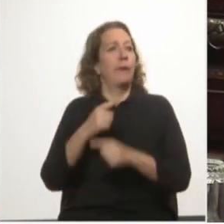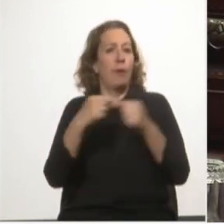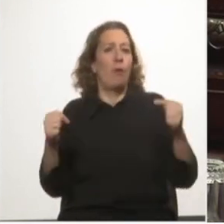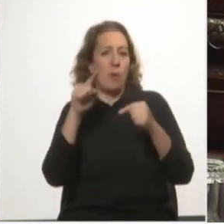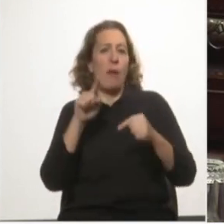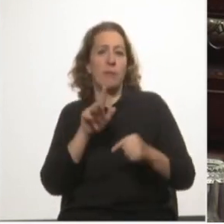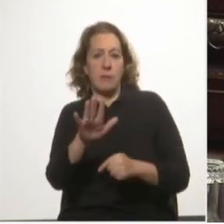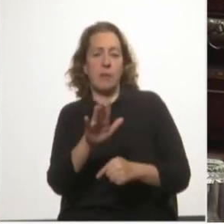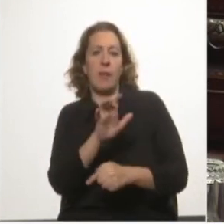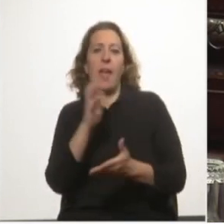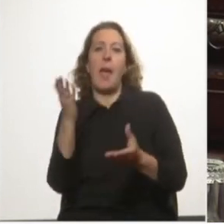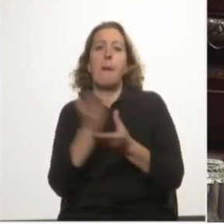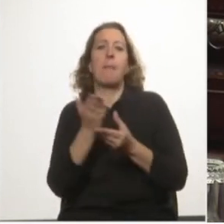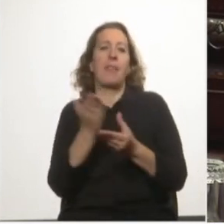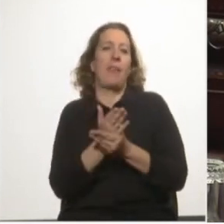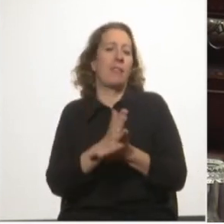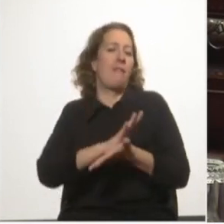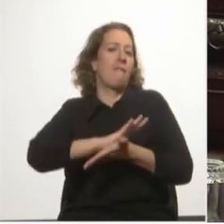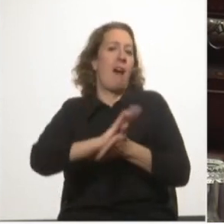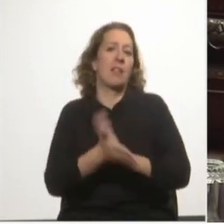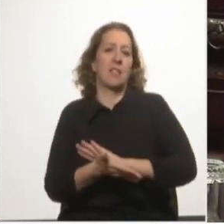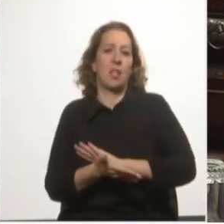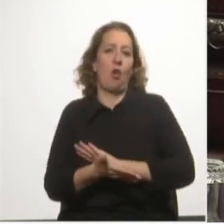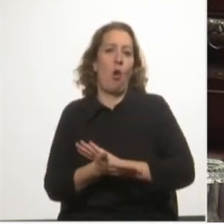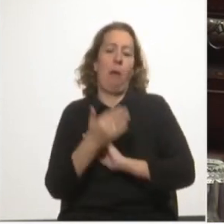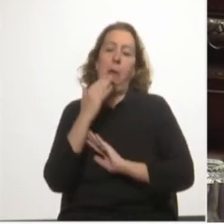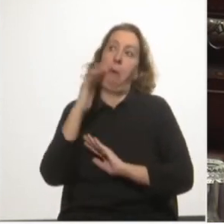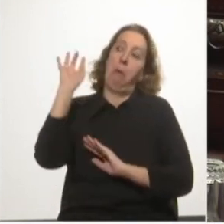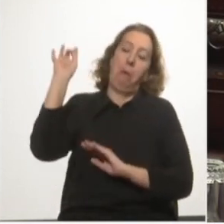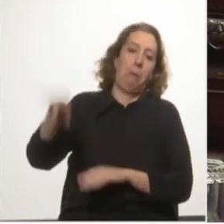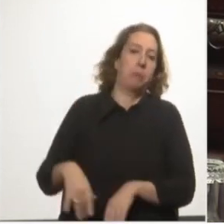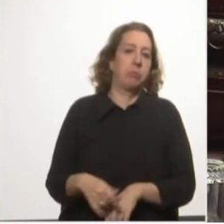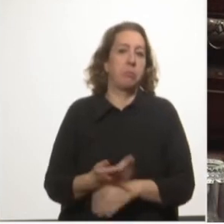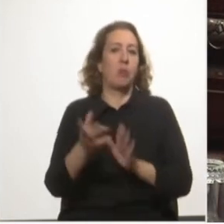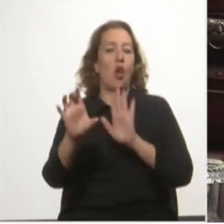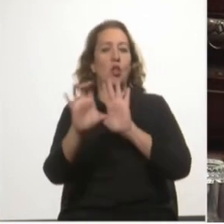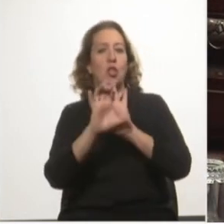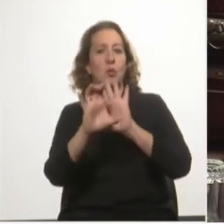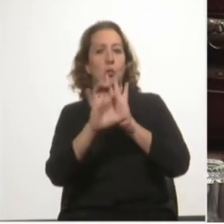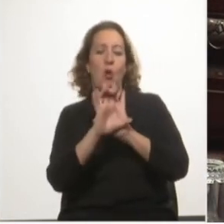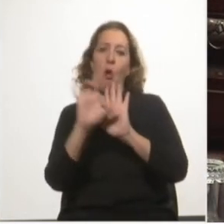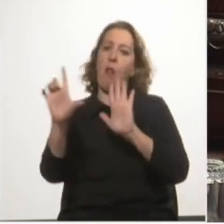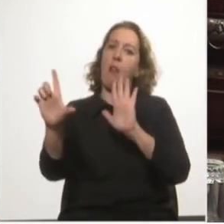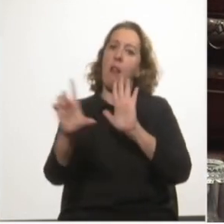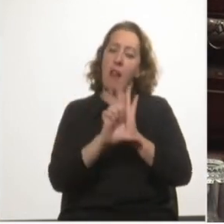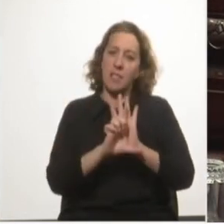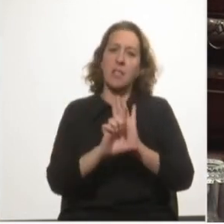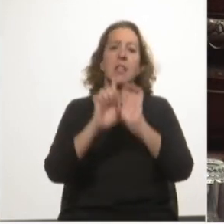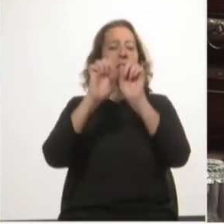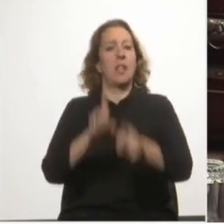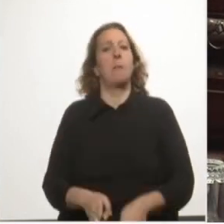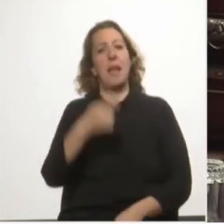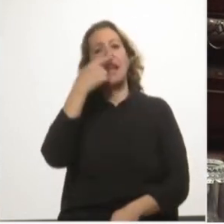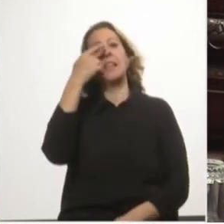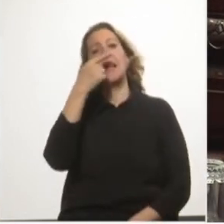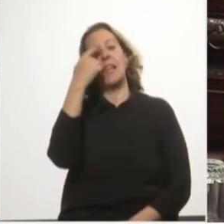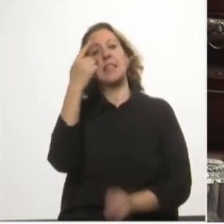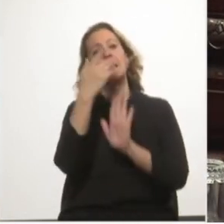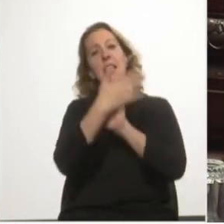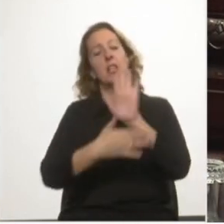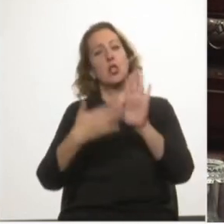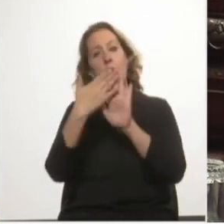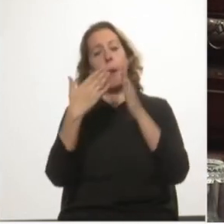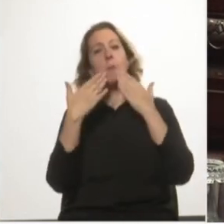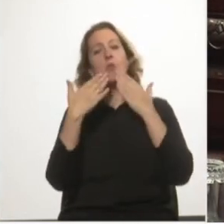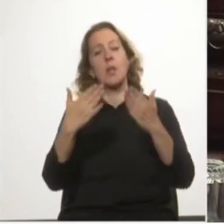expediente vacío e ignorando la constitución las leyes y el interés nacional muchas gracias